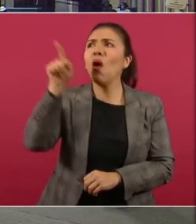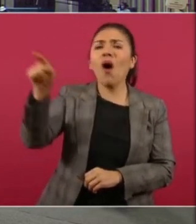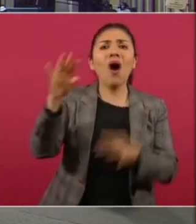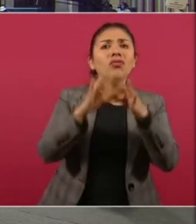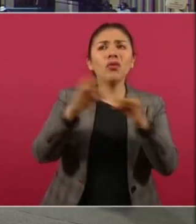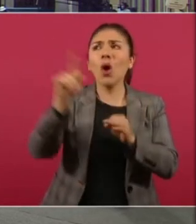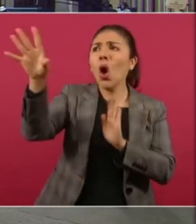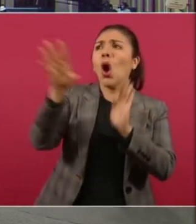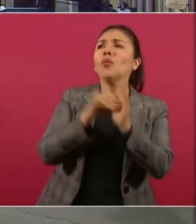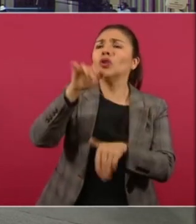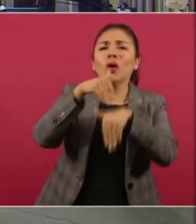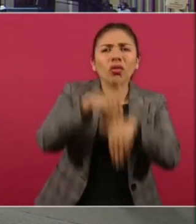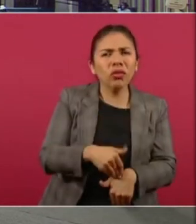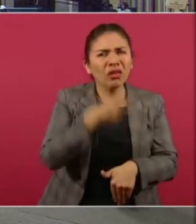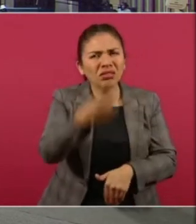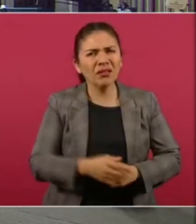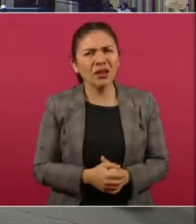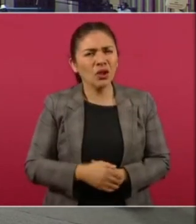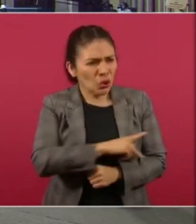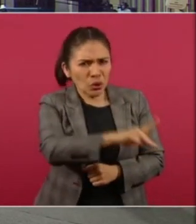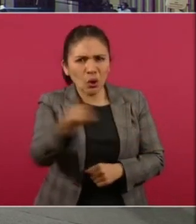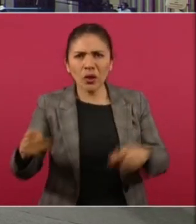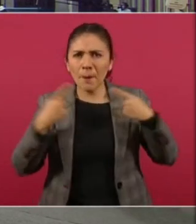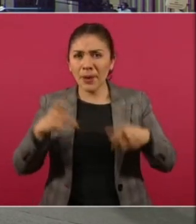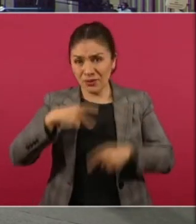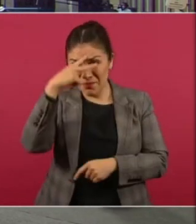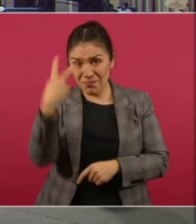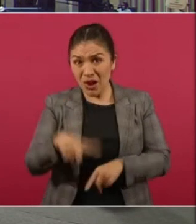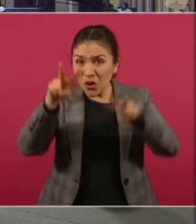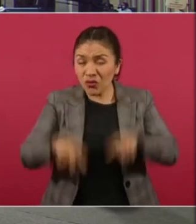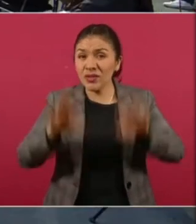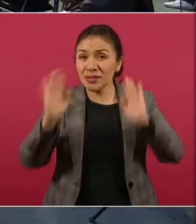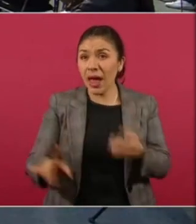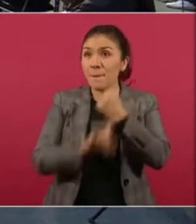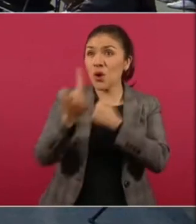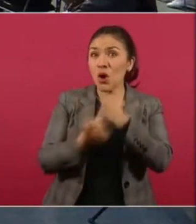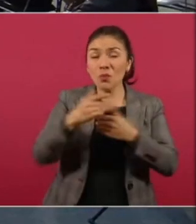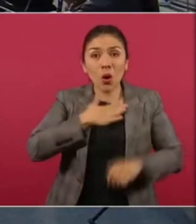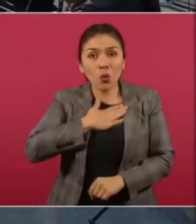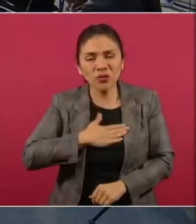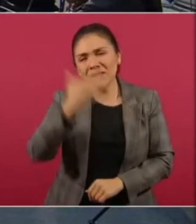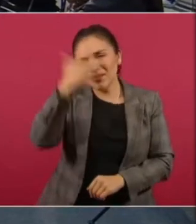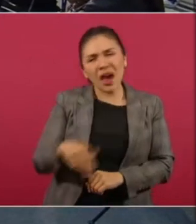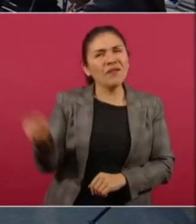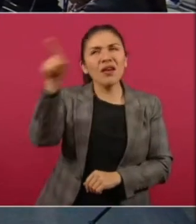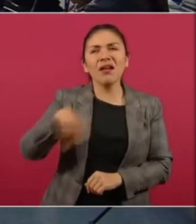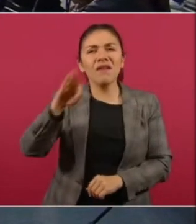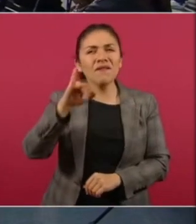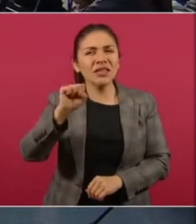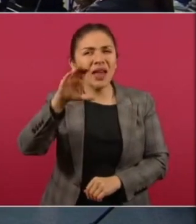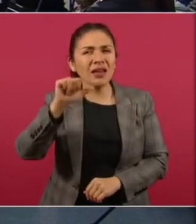Y todo mexicano que ha tenido un problema de justicia, sabe que las fiscalías